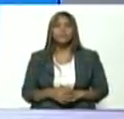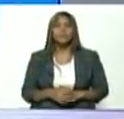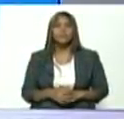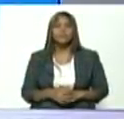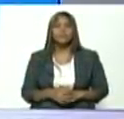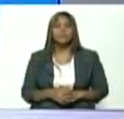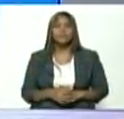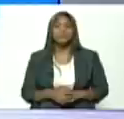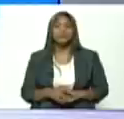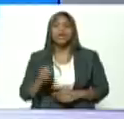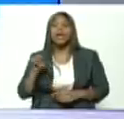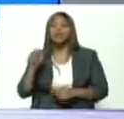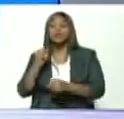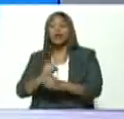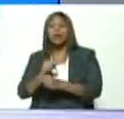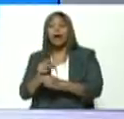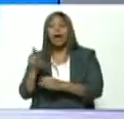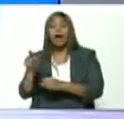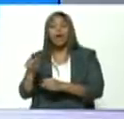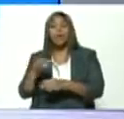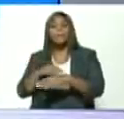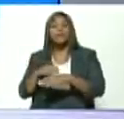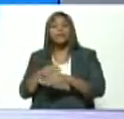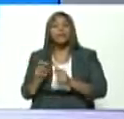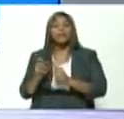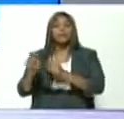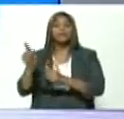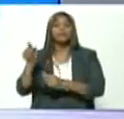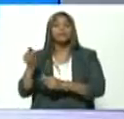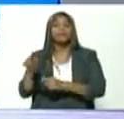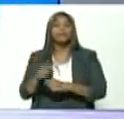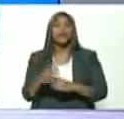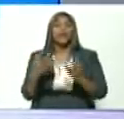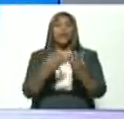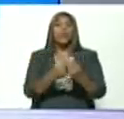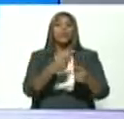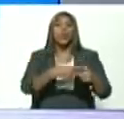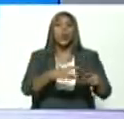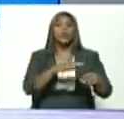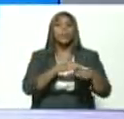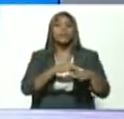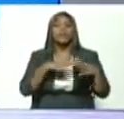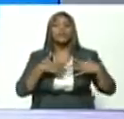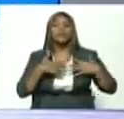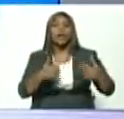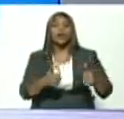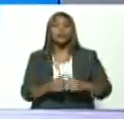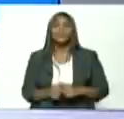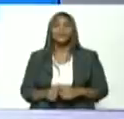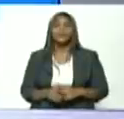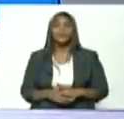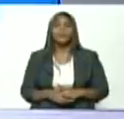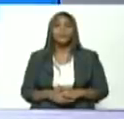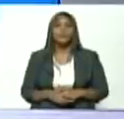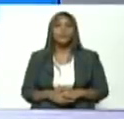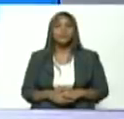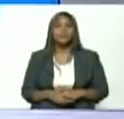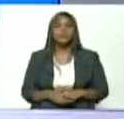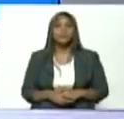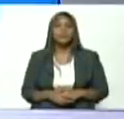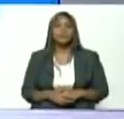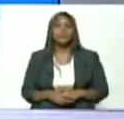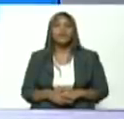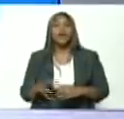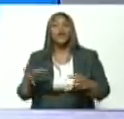ese es tu trabajo Piñate junto al ministro de salud junto a los